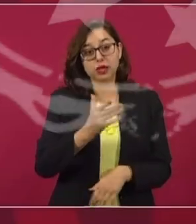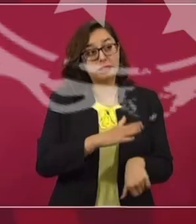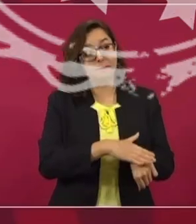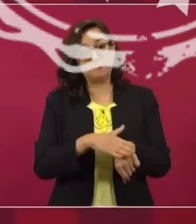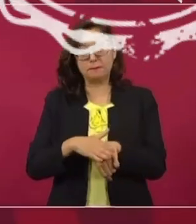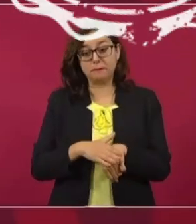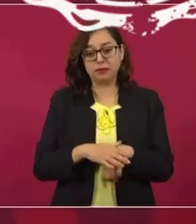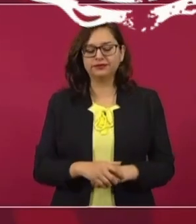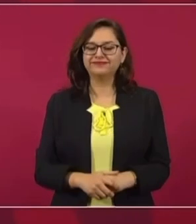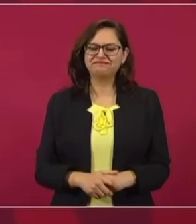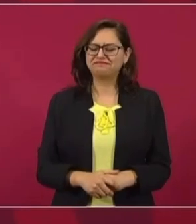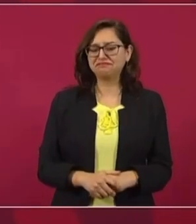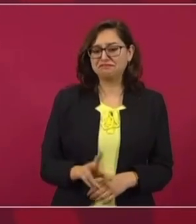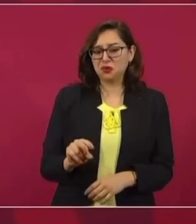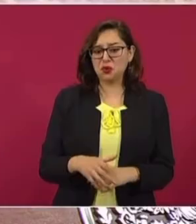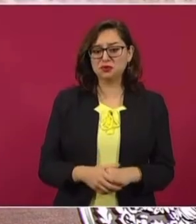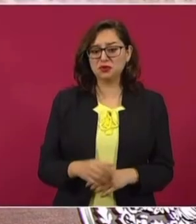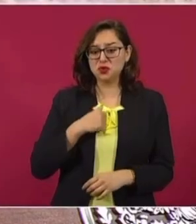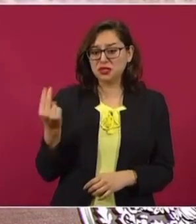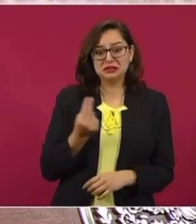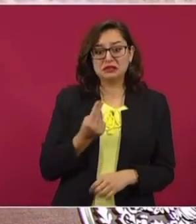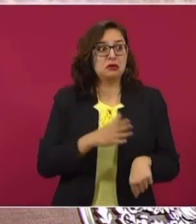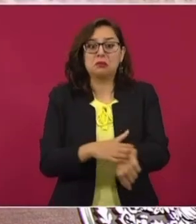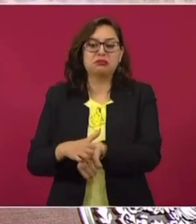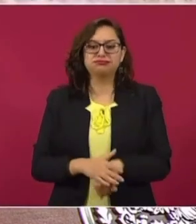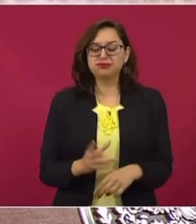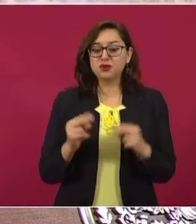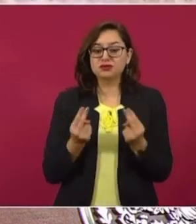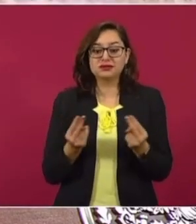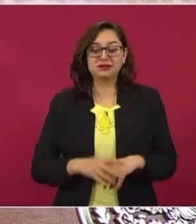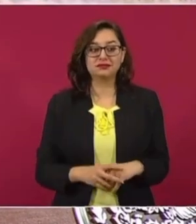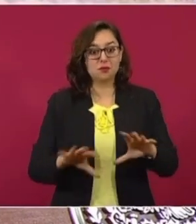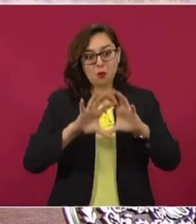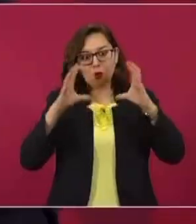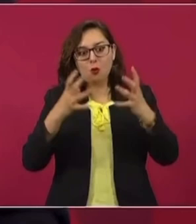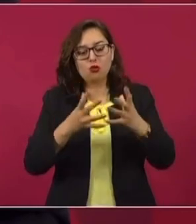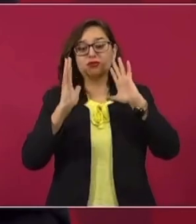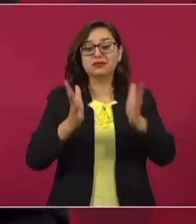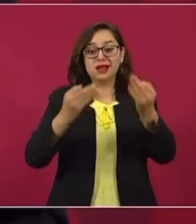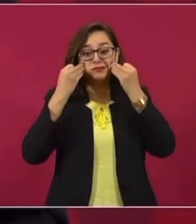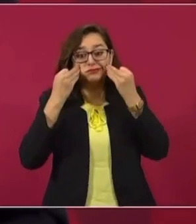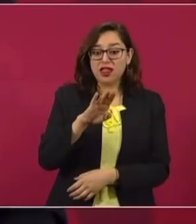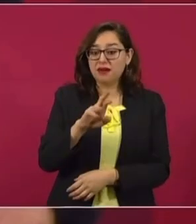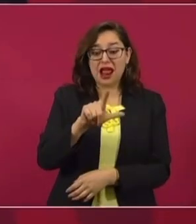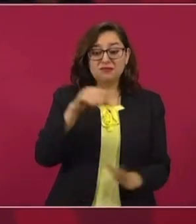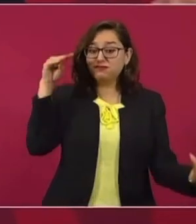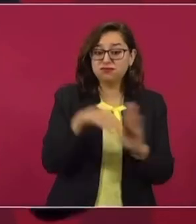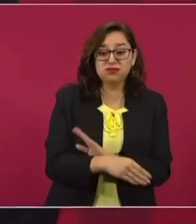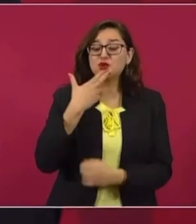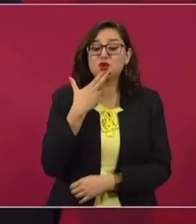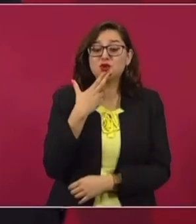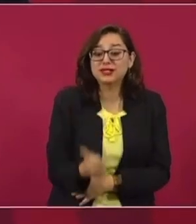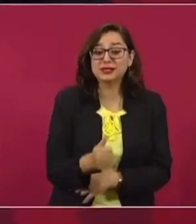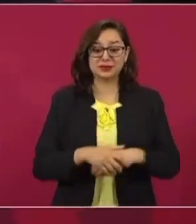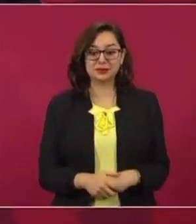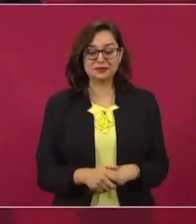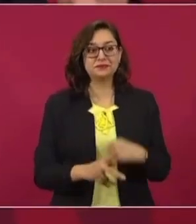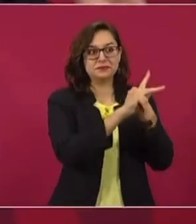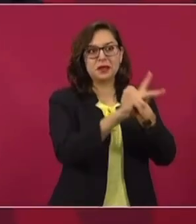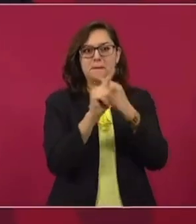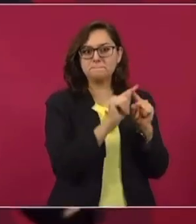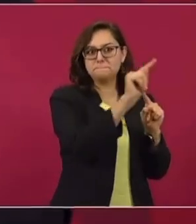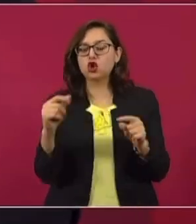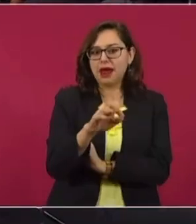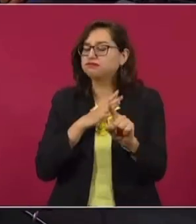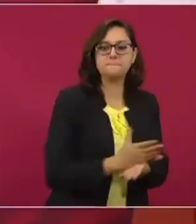Es evidente el fracaso en el mundo del modelo neoliberal. No funciona. La mayoría de los países